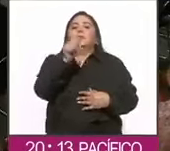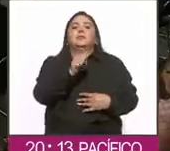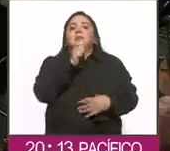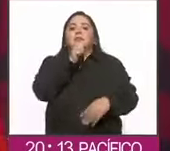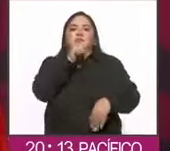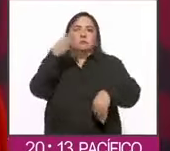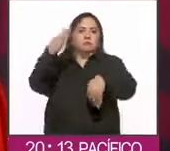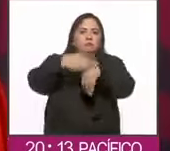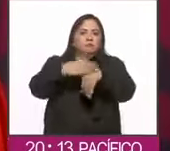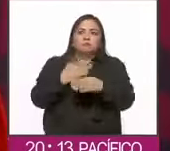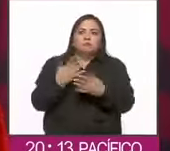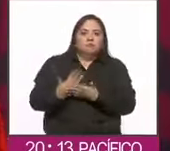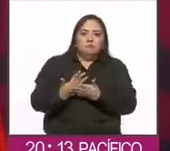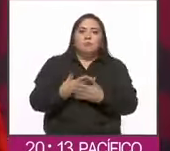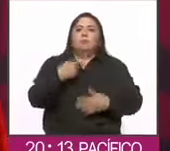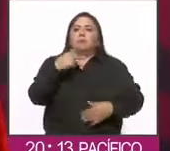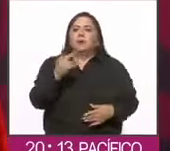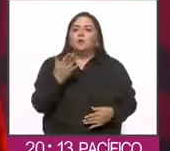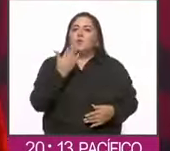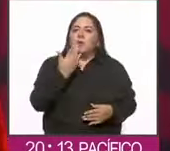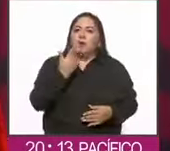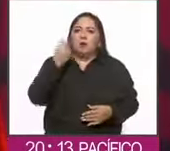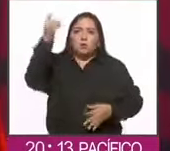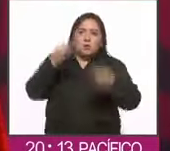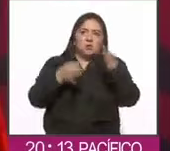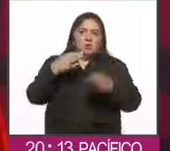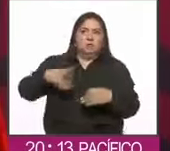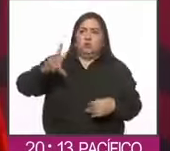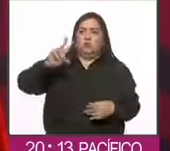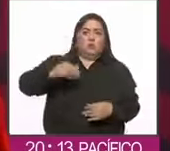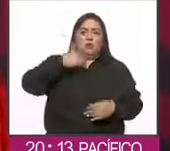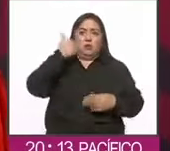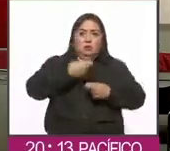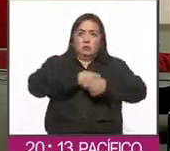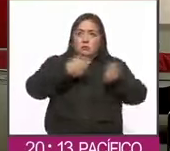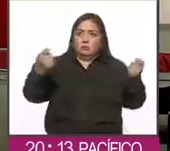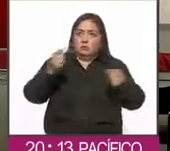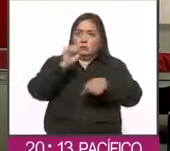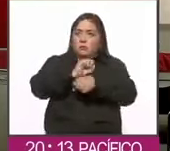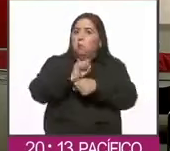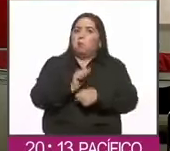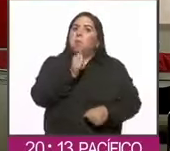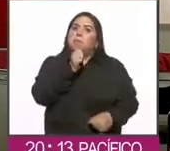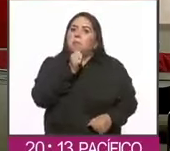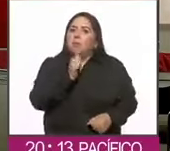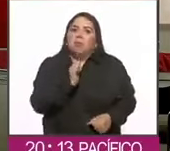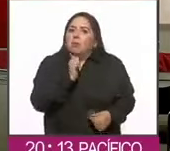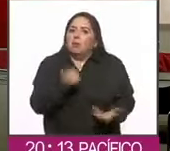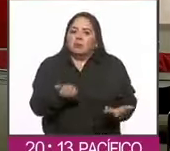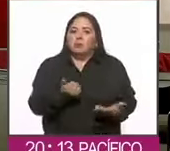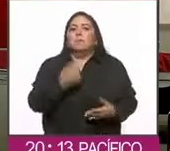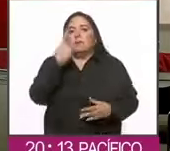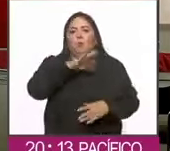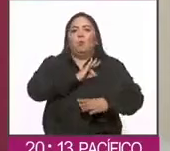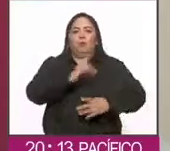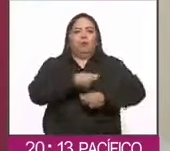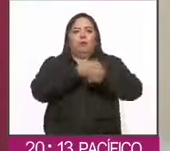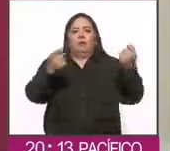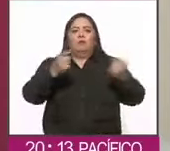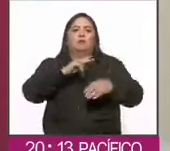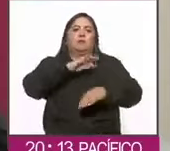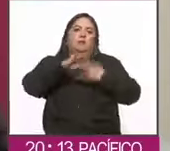notificada, por lo que no hay impedimento jurídico para que los materiales sean distribuidos en todo el país.